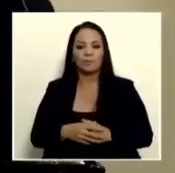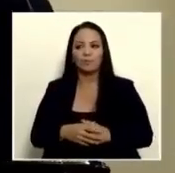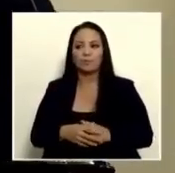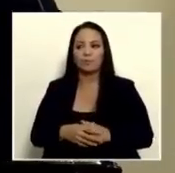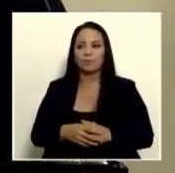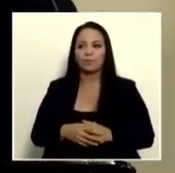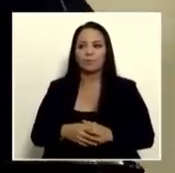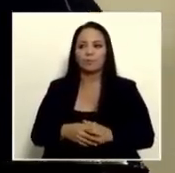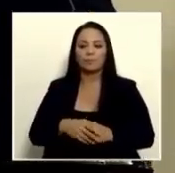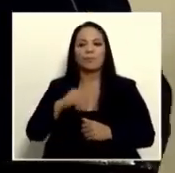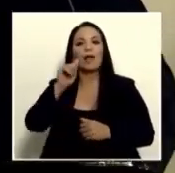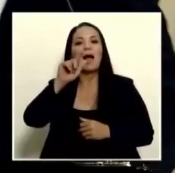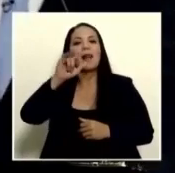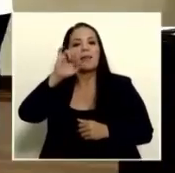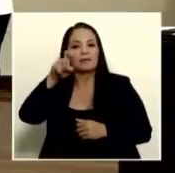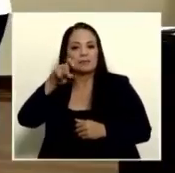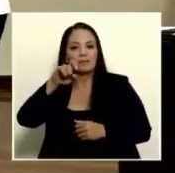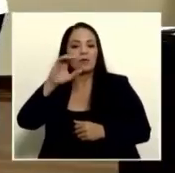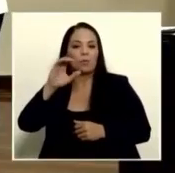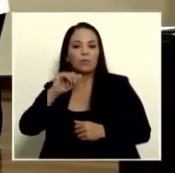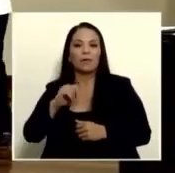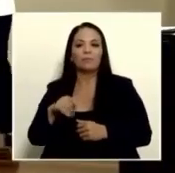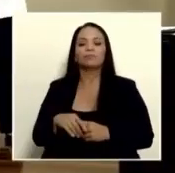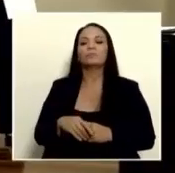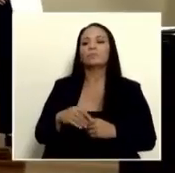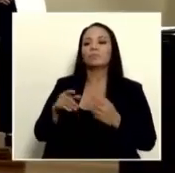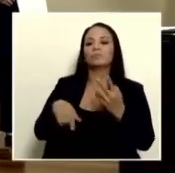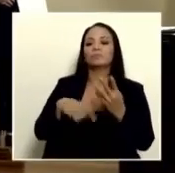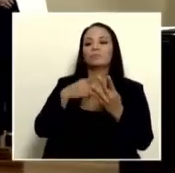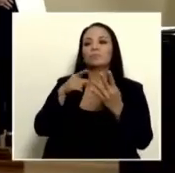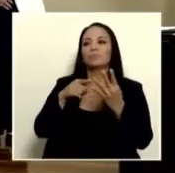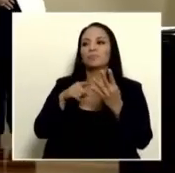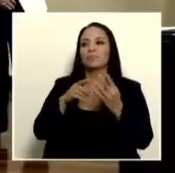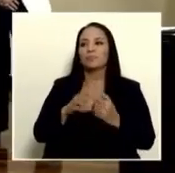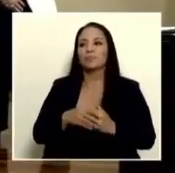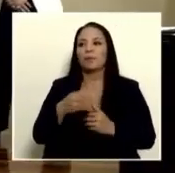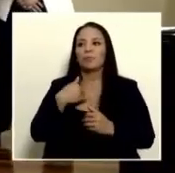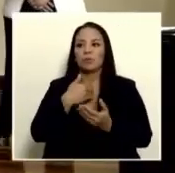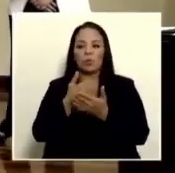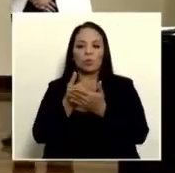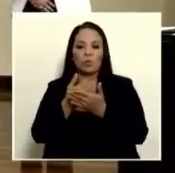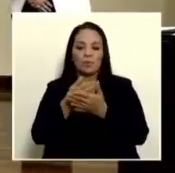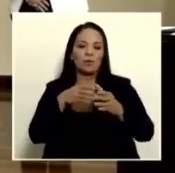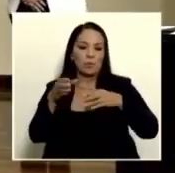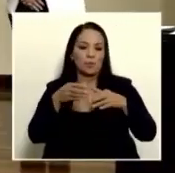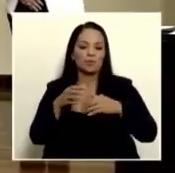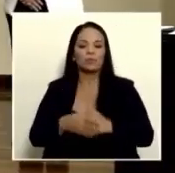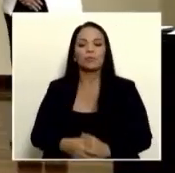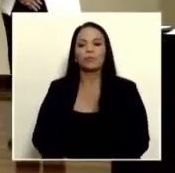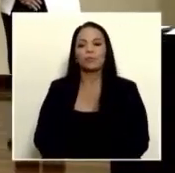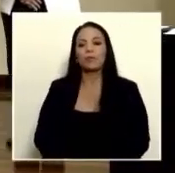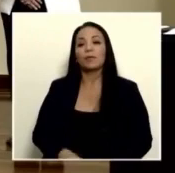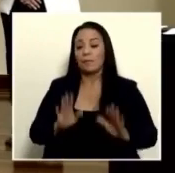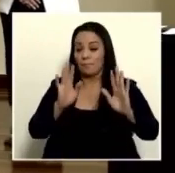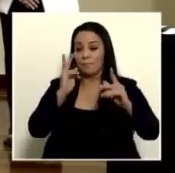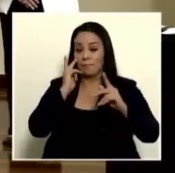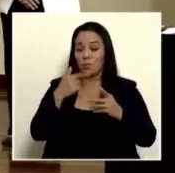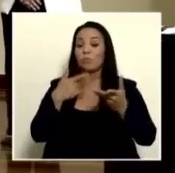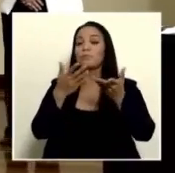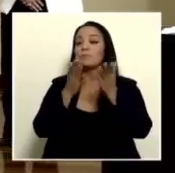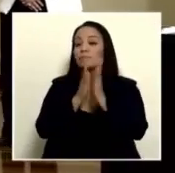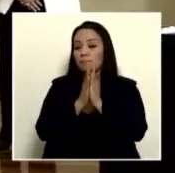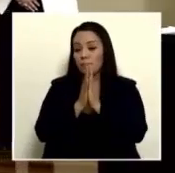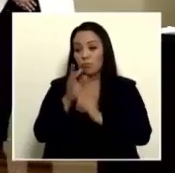perdóname don Alex señor ministro de economía industria y comercio yo le quiero pedir